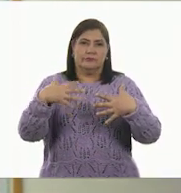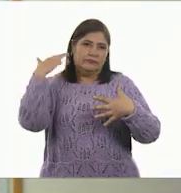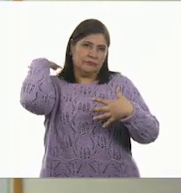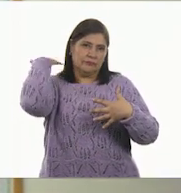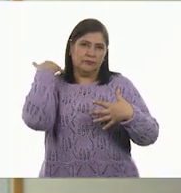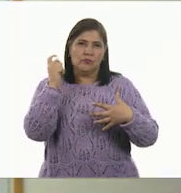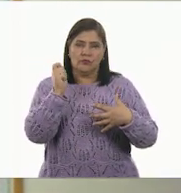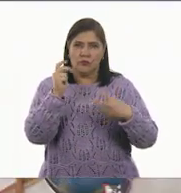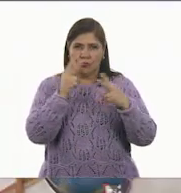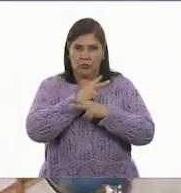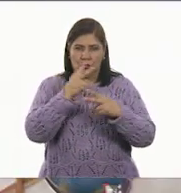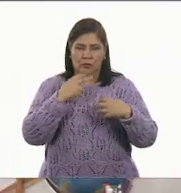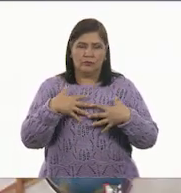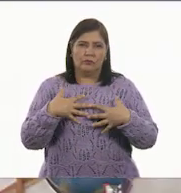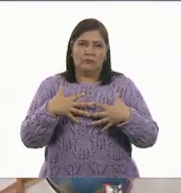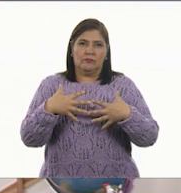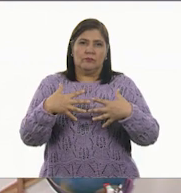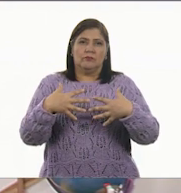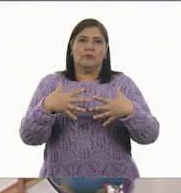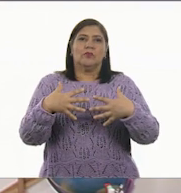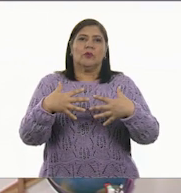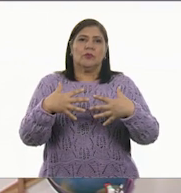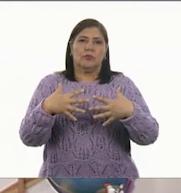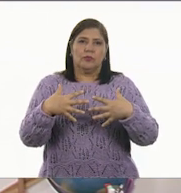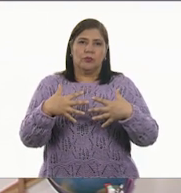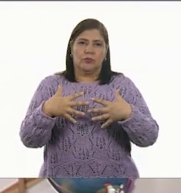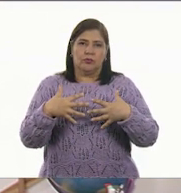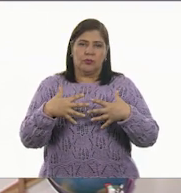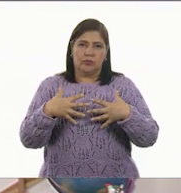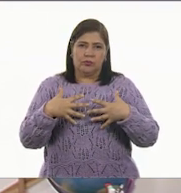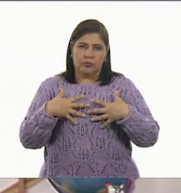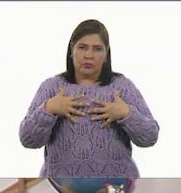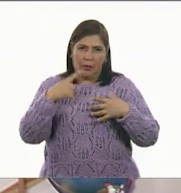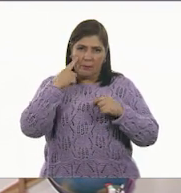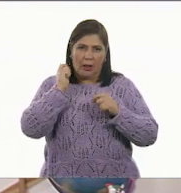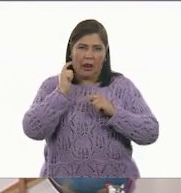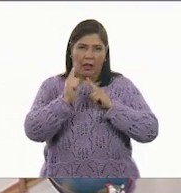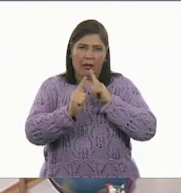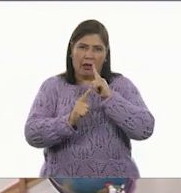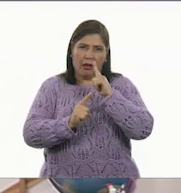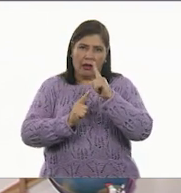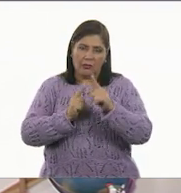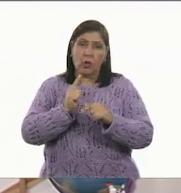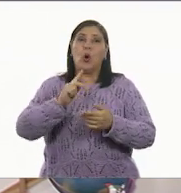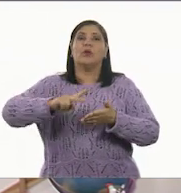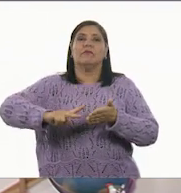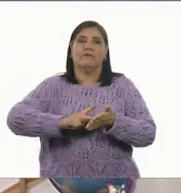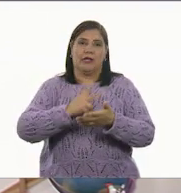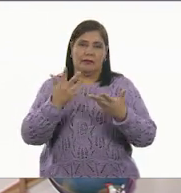aire y deja que salga lentamente. Ok. Otra vez.